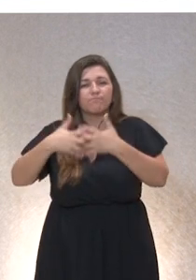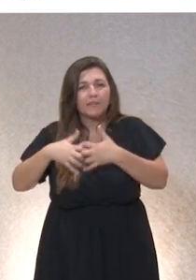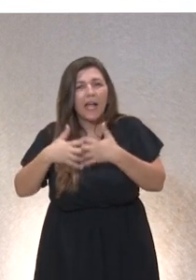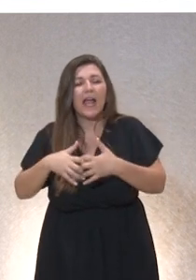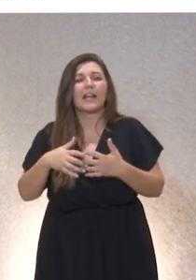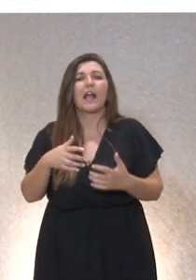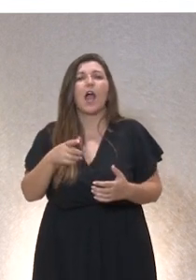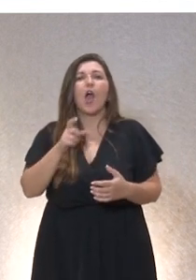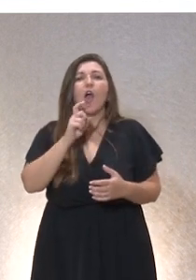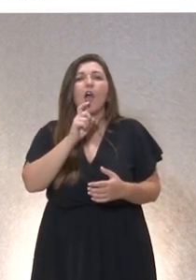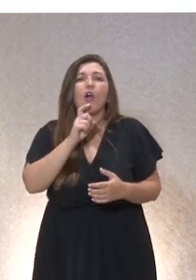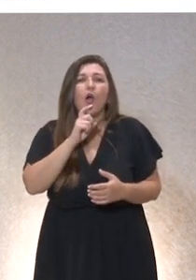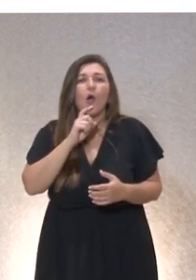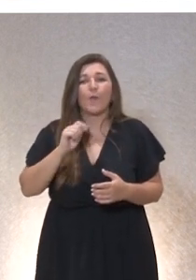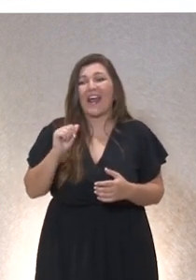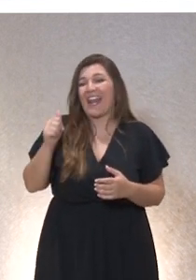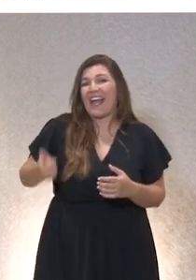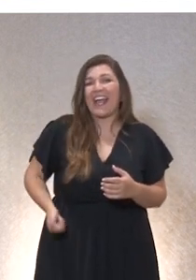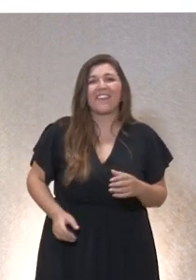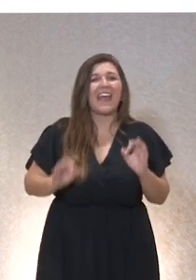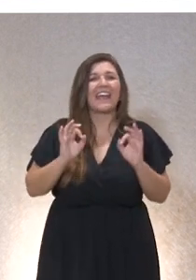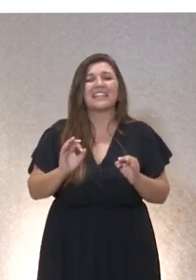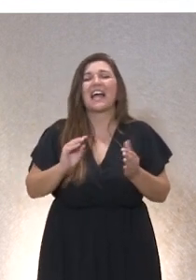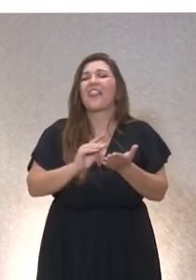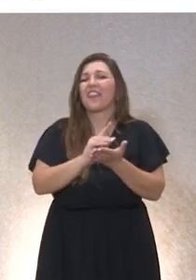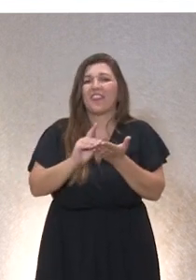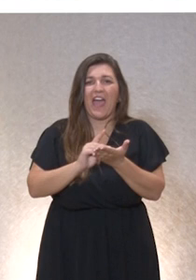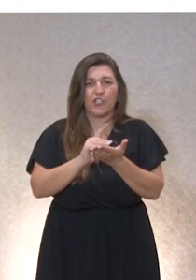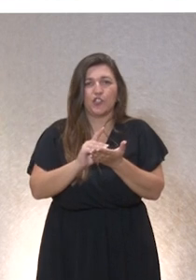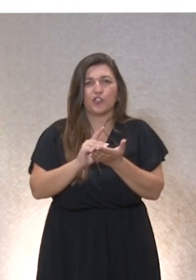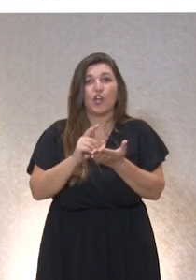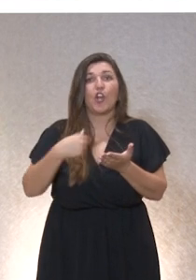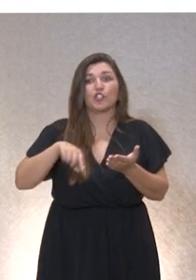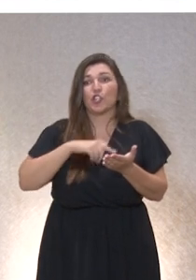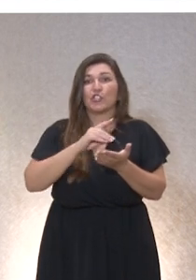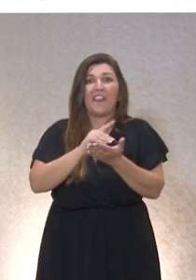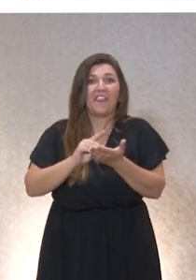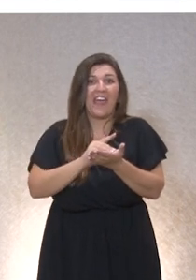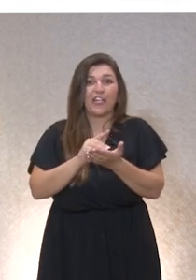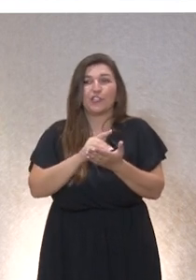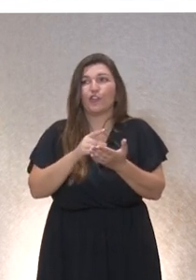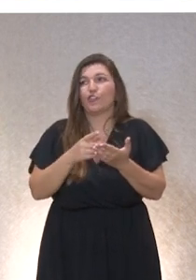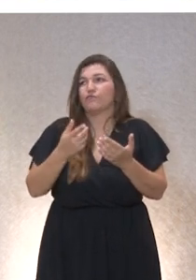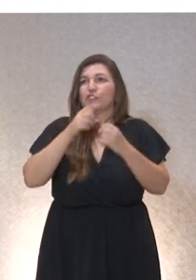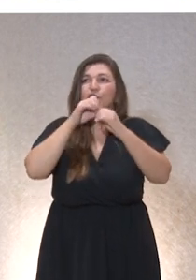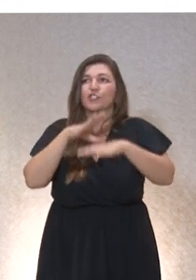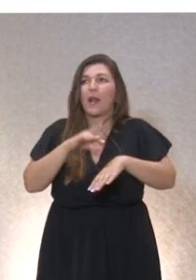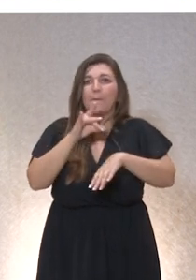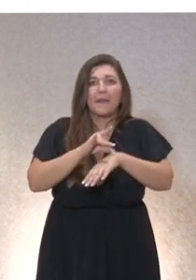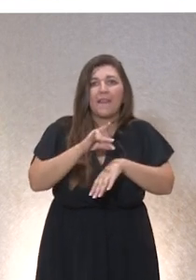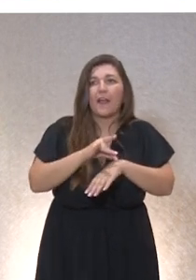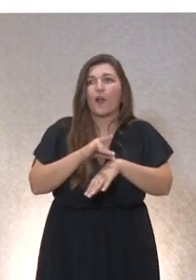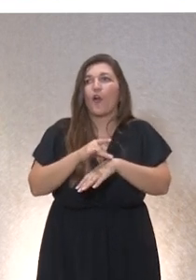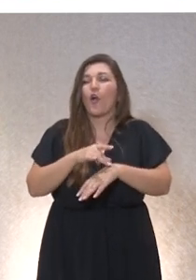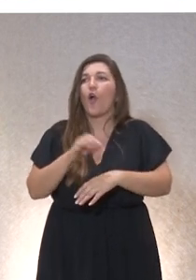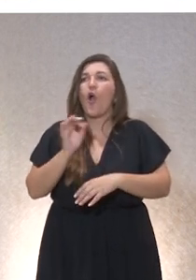verdadera fuente de riqueza está en los datos. Los datos que nosotros proporcionamos con nuestras historias clínicas, con el movimiento en